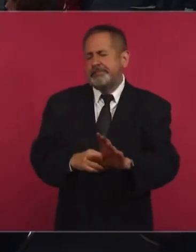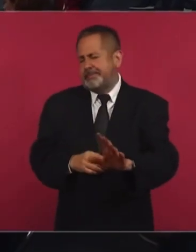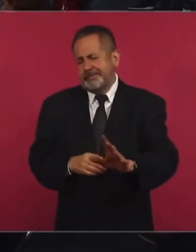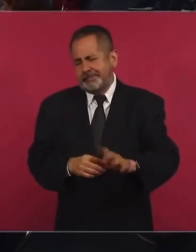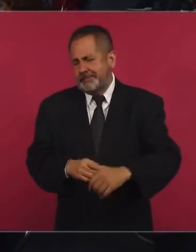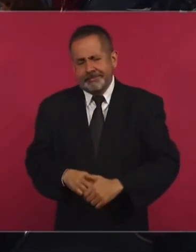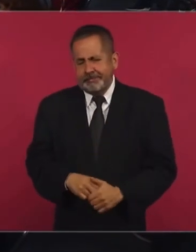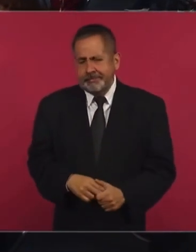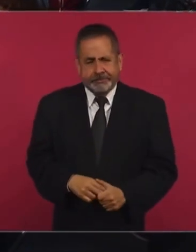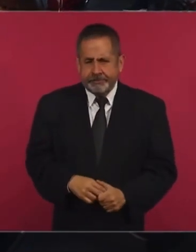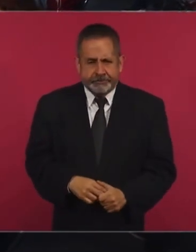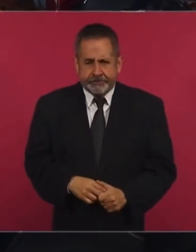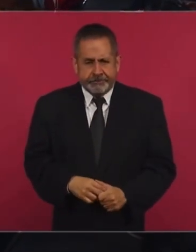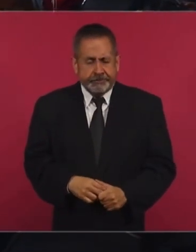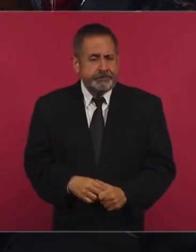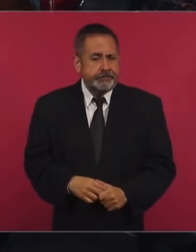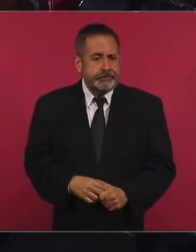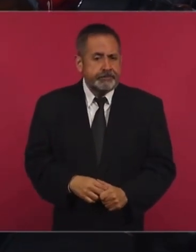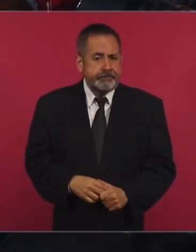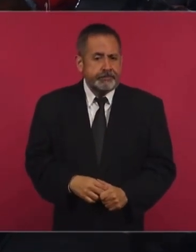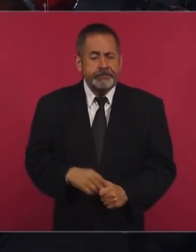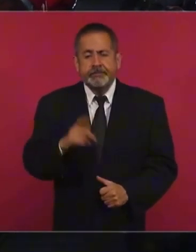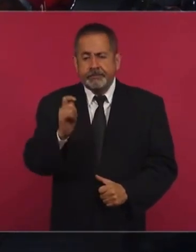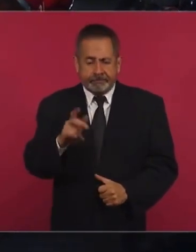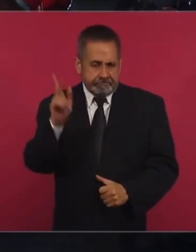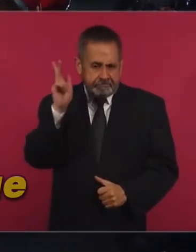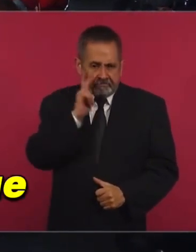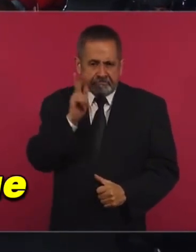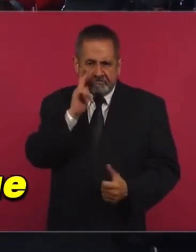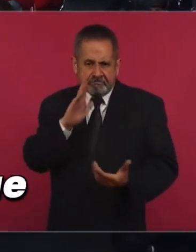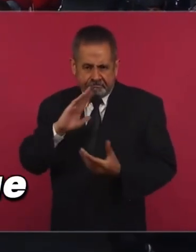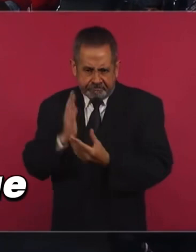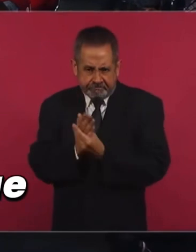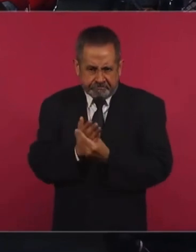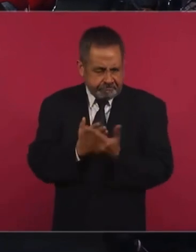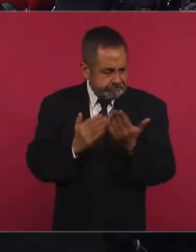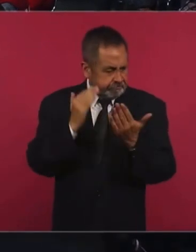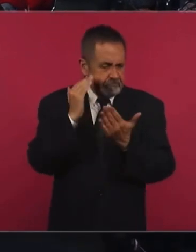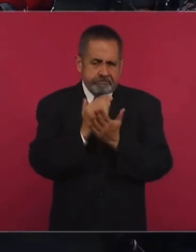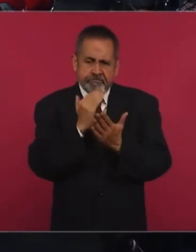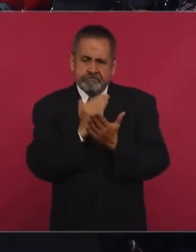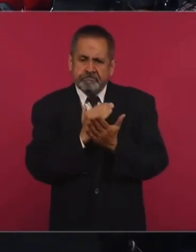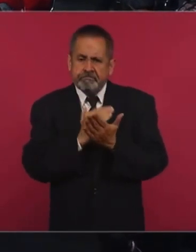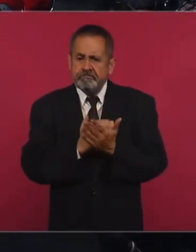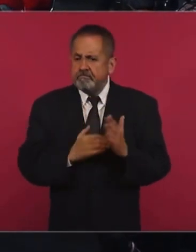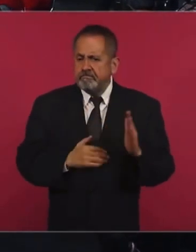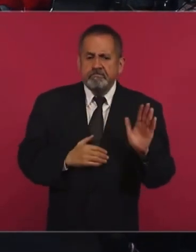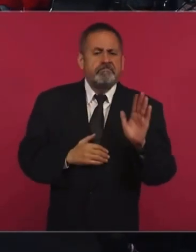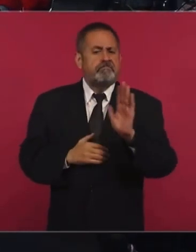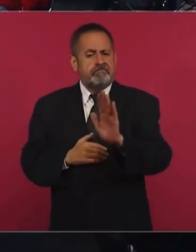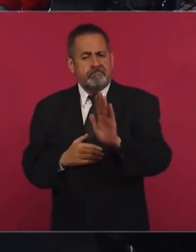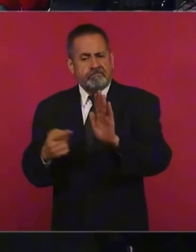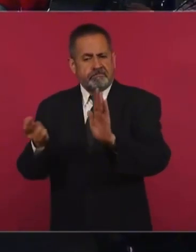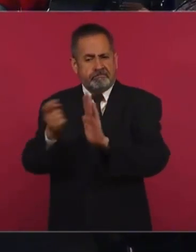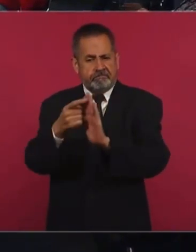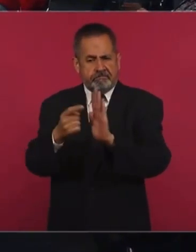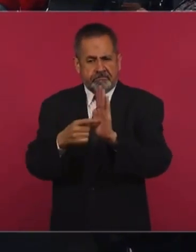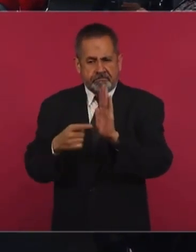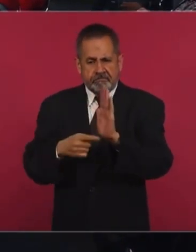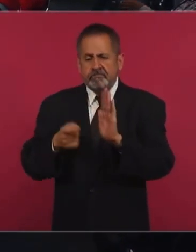es presentar pruebas que los que defienden a